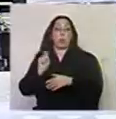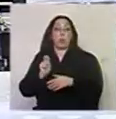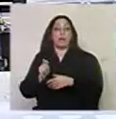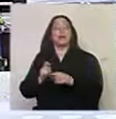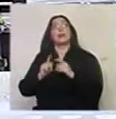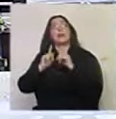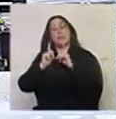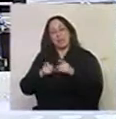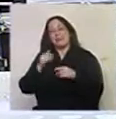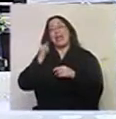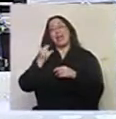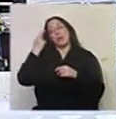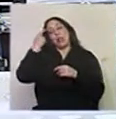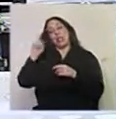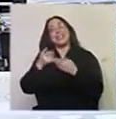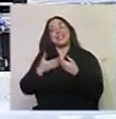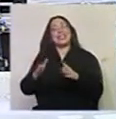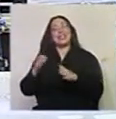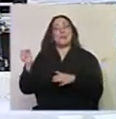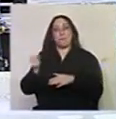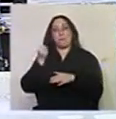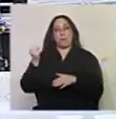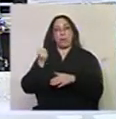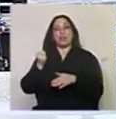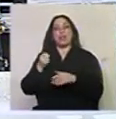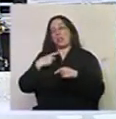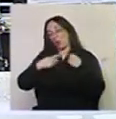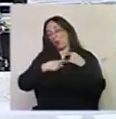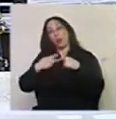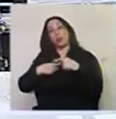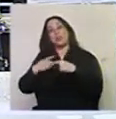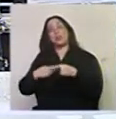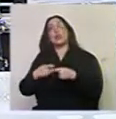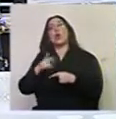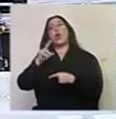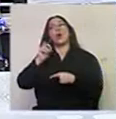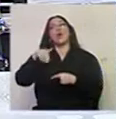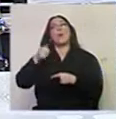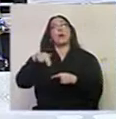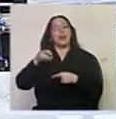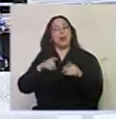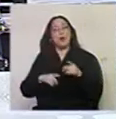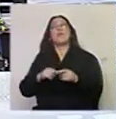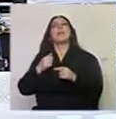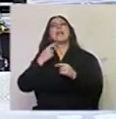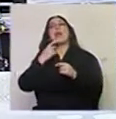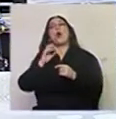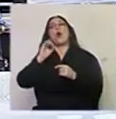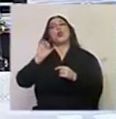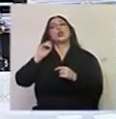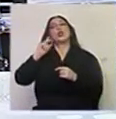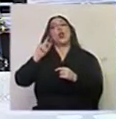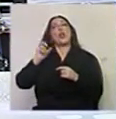hay una iniciativa interesante acá, haciendo un poco de continuidad lo que dice Romano, que en los conciertos de los otros se puede usar